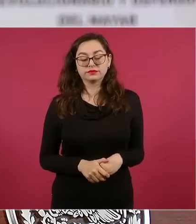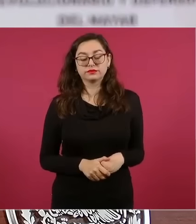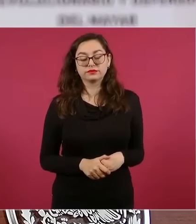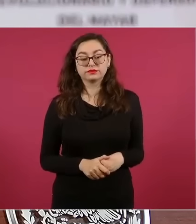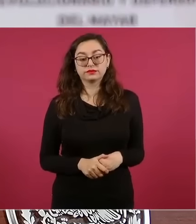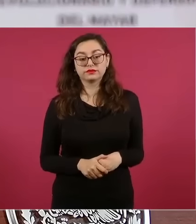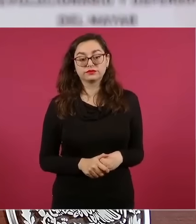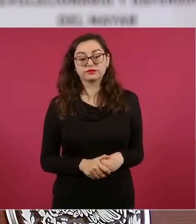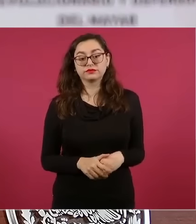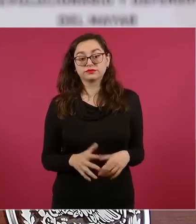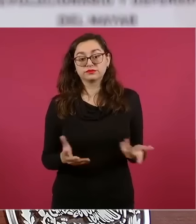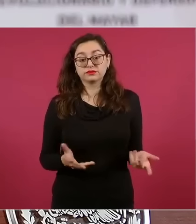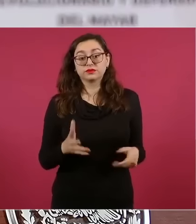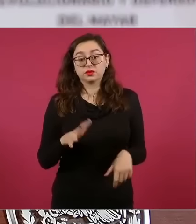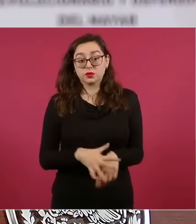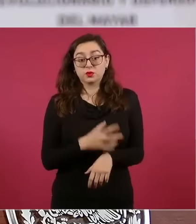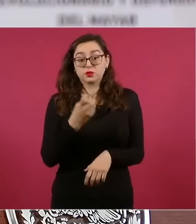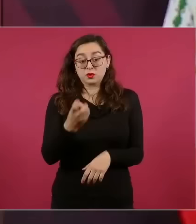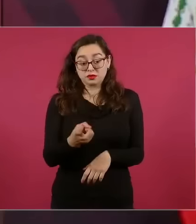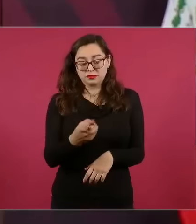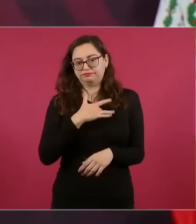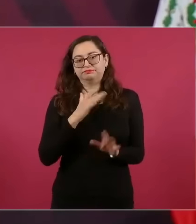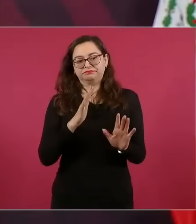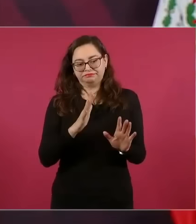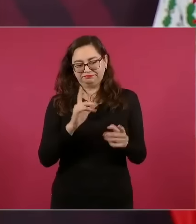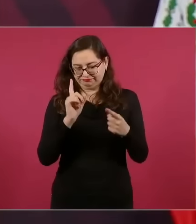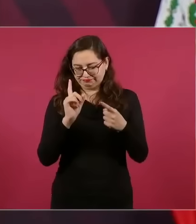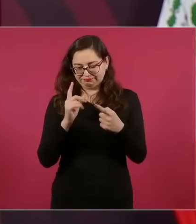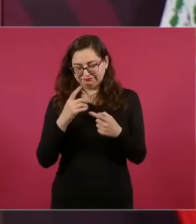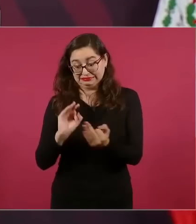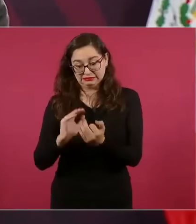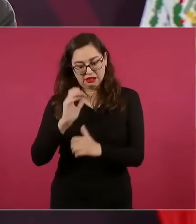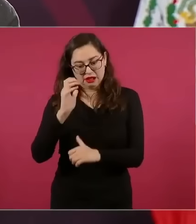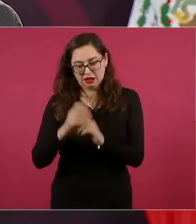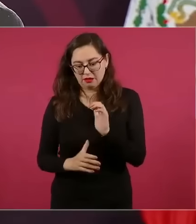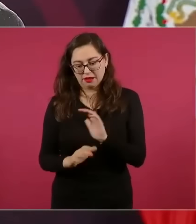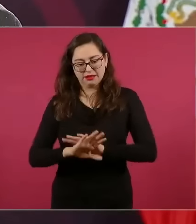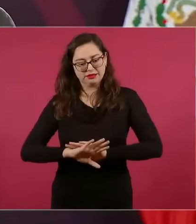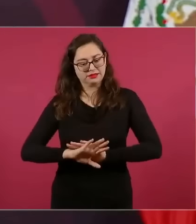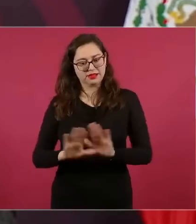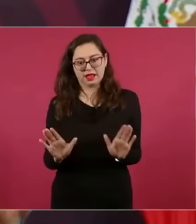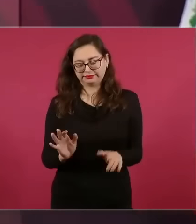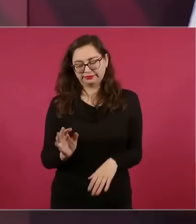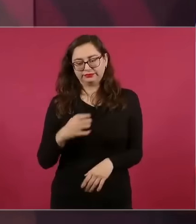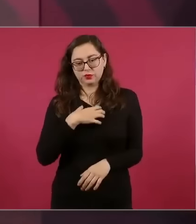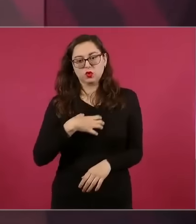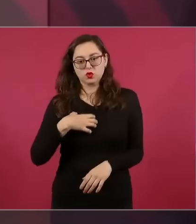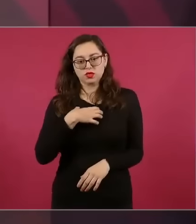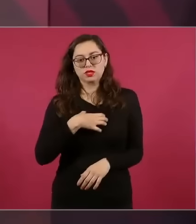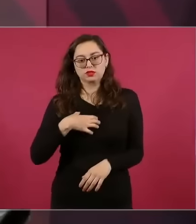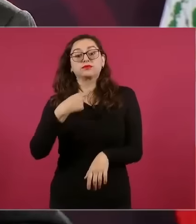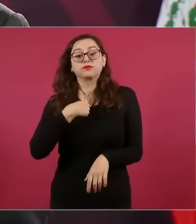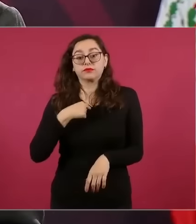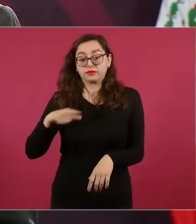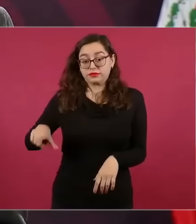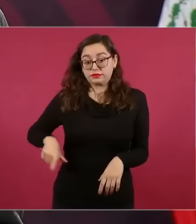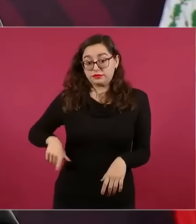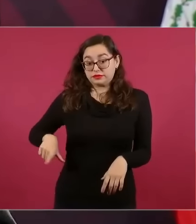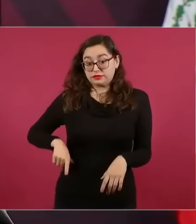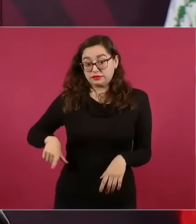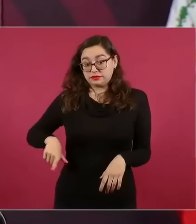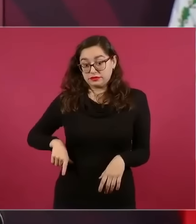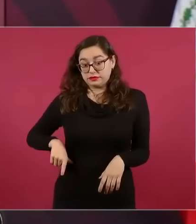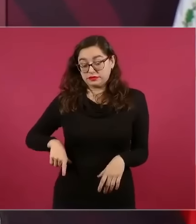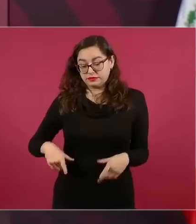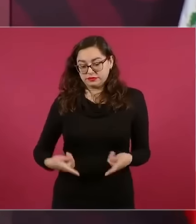pues primero yo celebro que ya estoy por terminar porque cuando uno está en una función pública pues tiene uno que atender